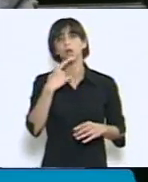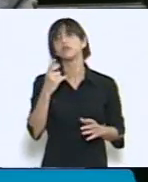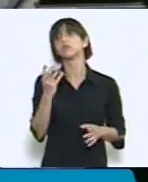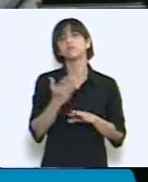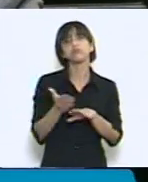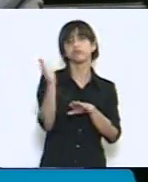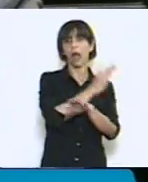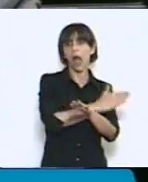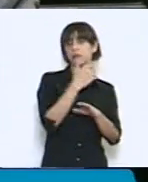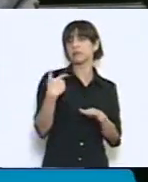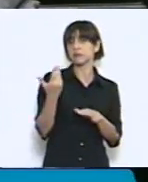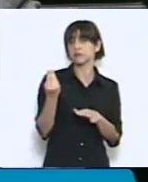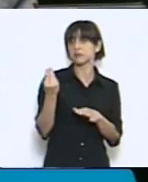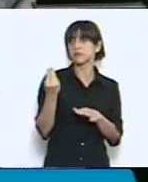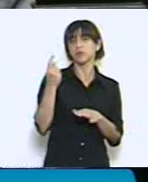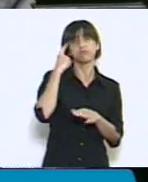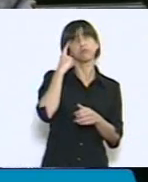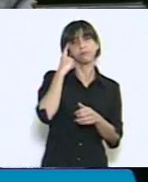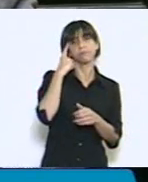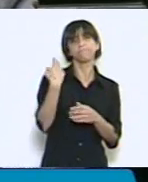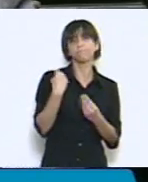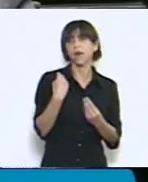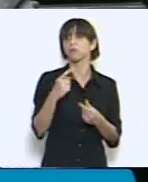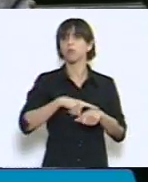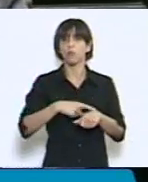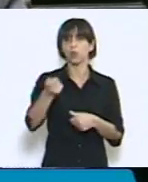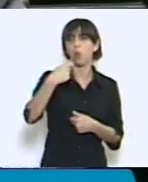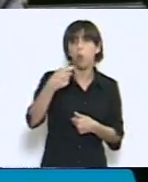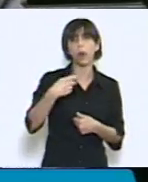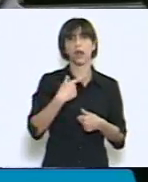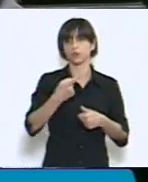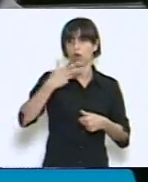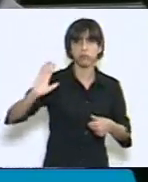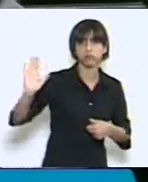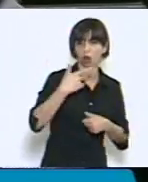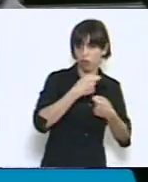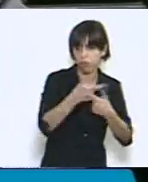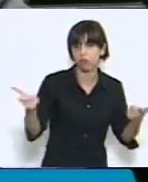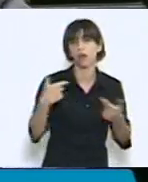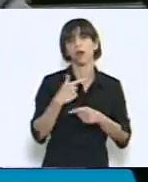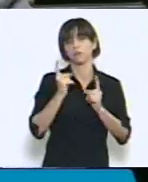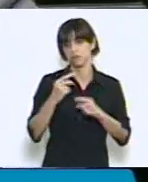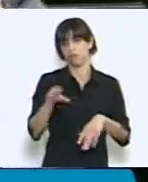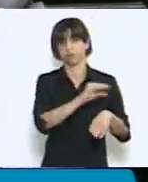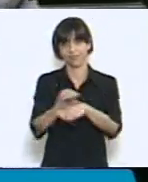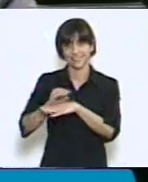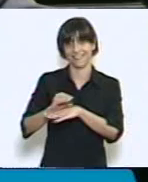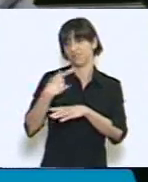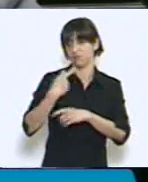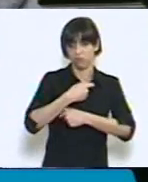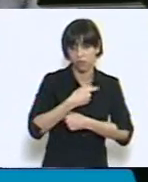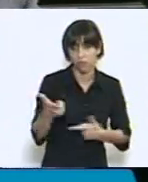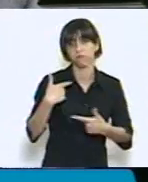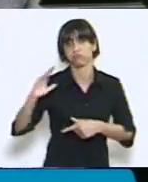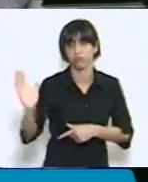que por qué se implementó las jubilaciones universales, la asignación universal, y yo creo que se hizo con dos concepciones